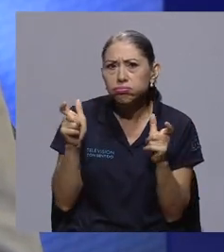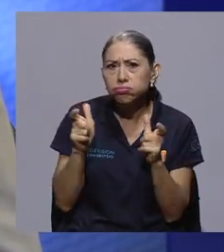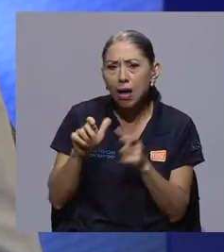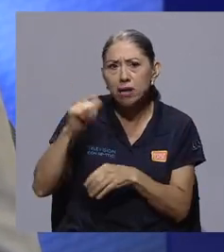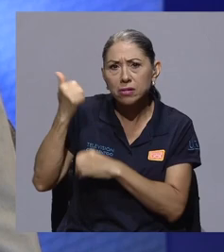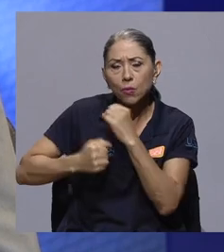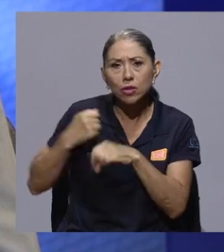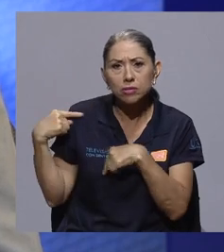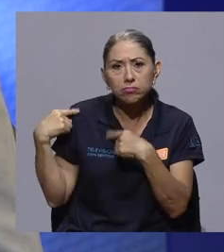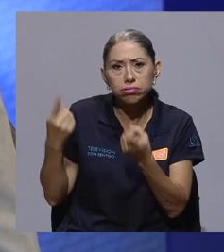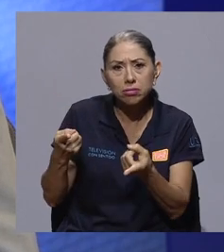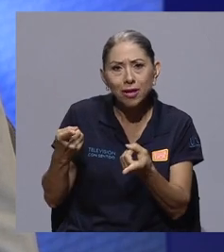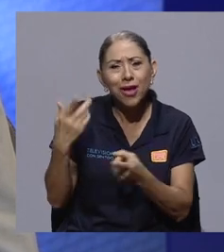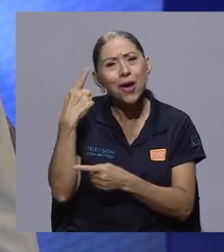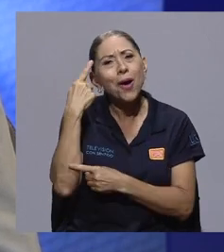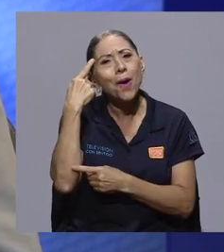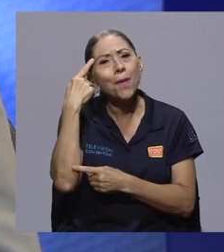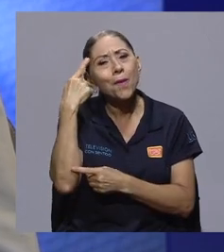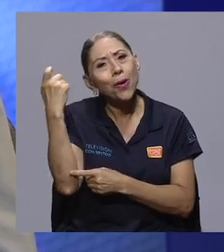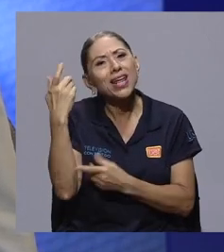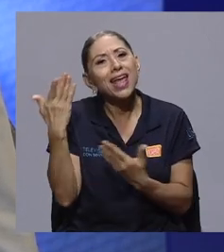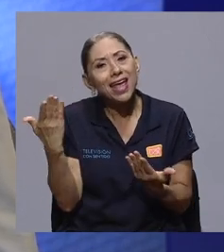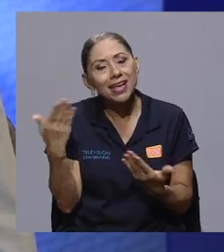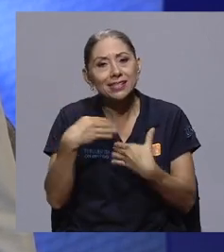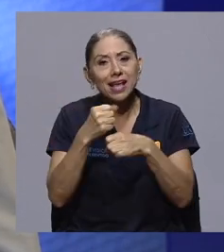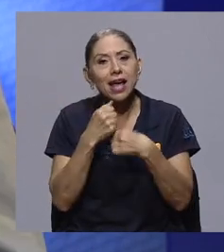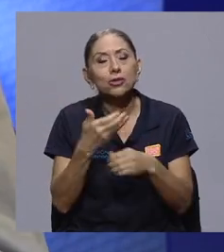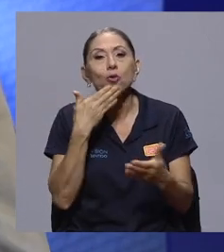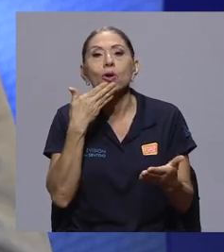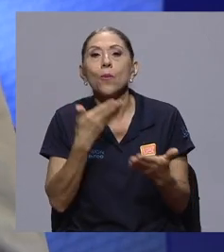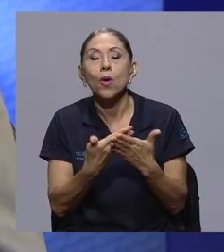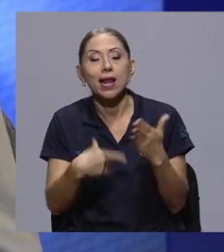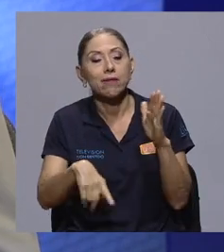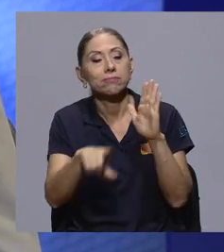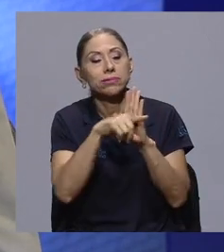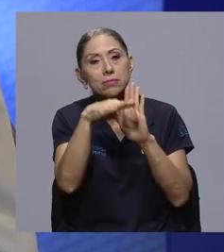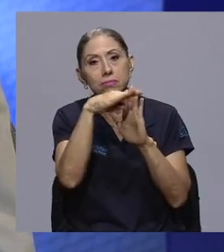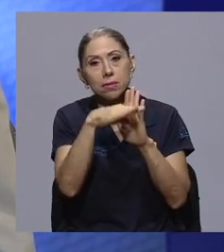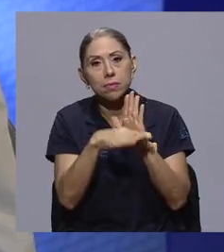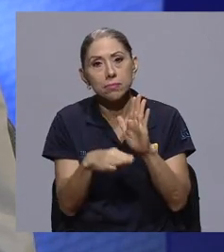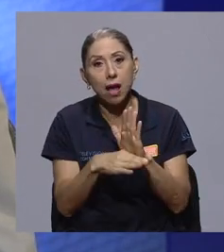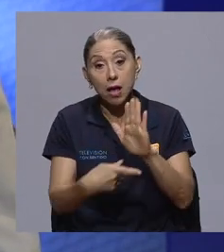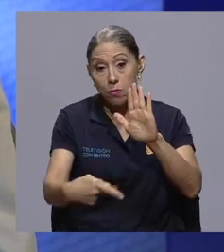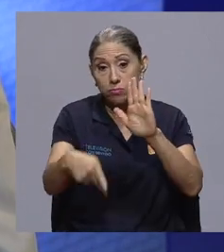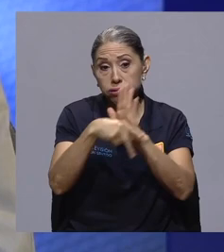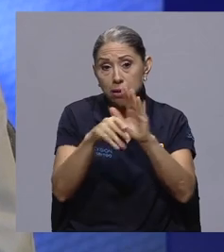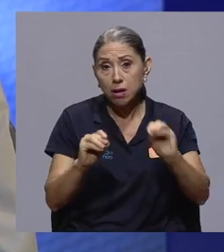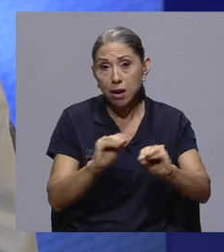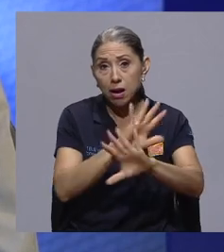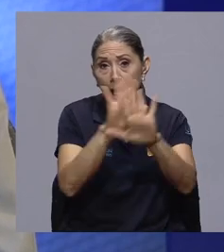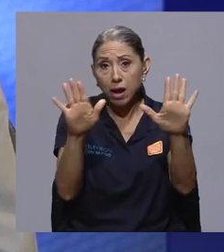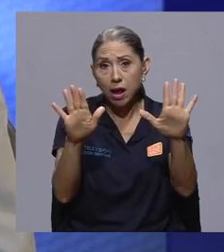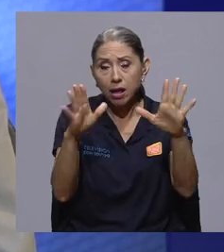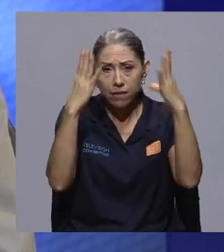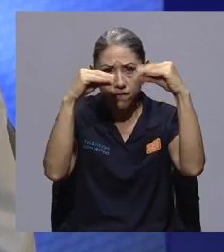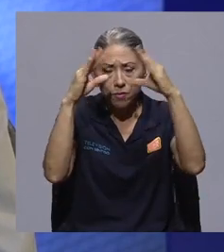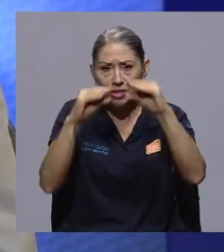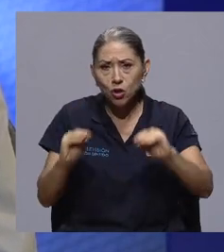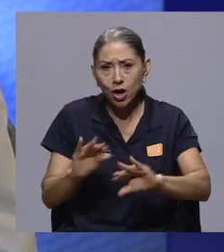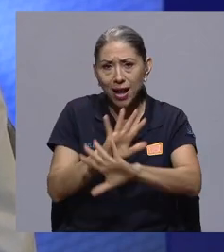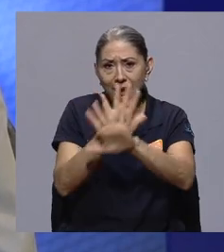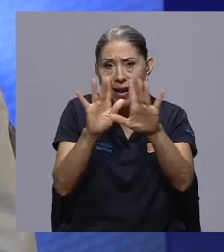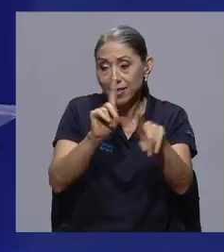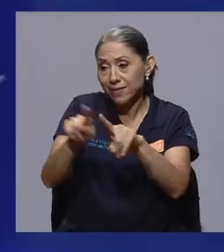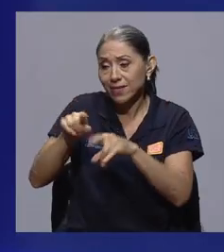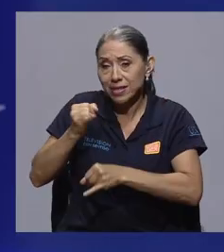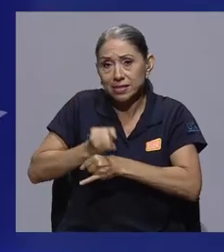debe básicamente a eso, a una buena regulación, a censura clara, a información clara y programas claros desde diferentes instituciones